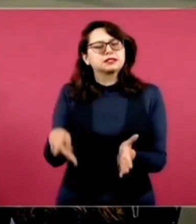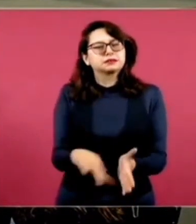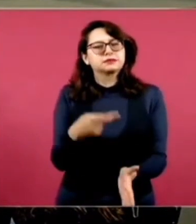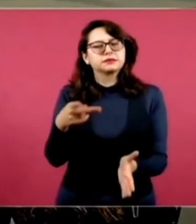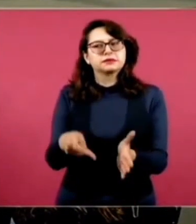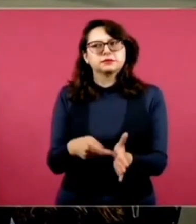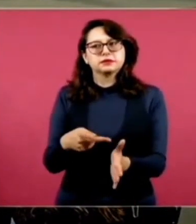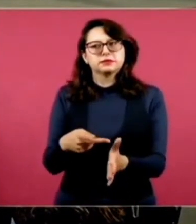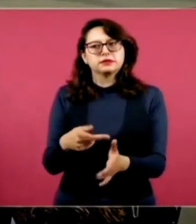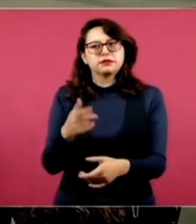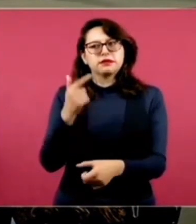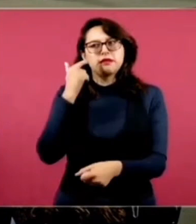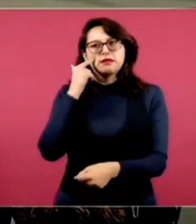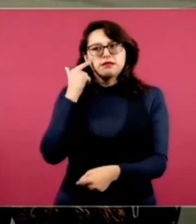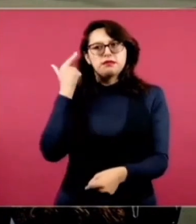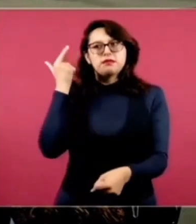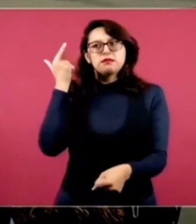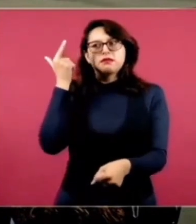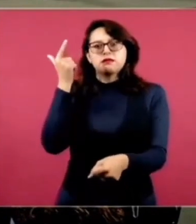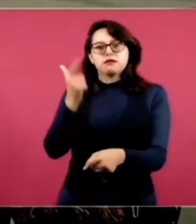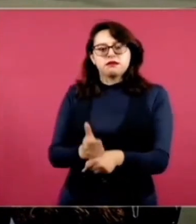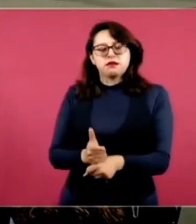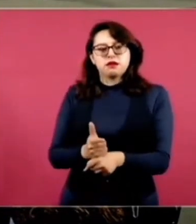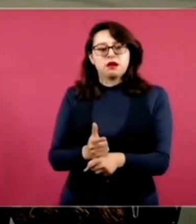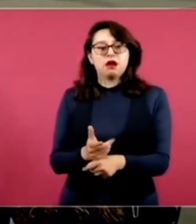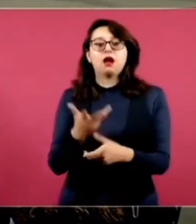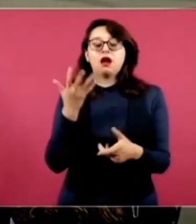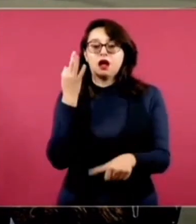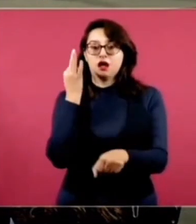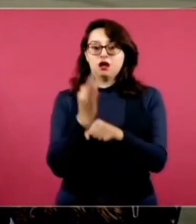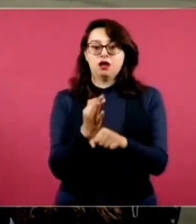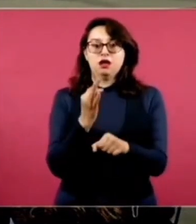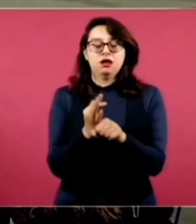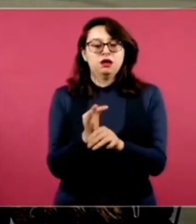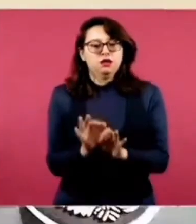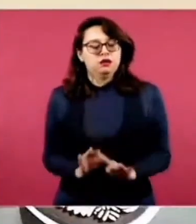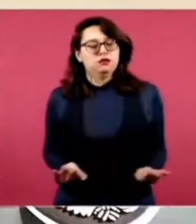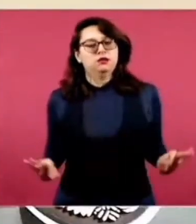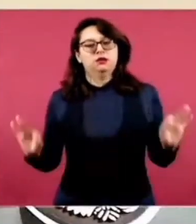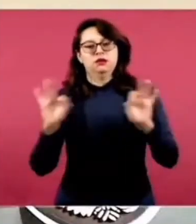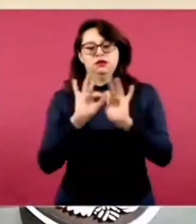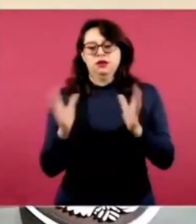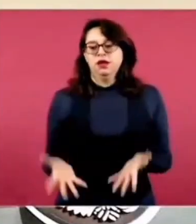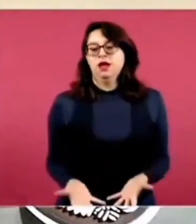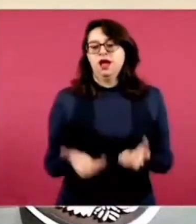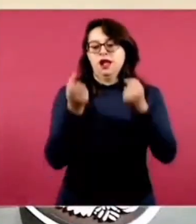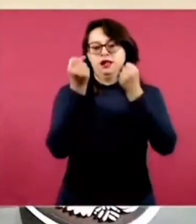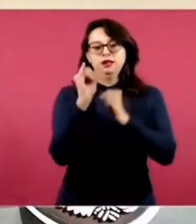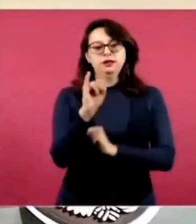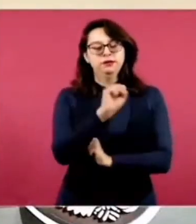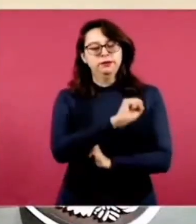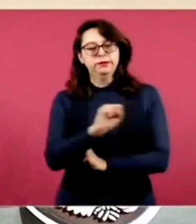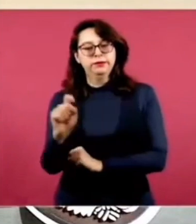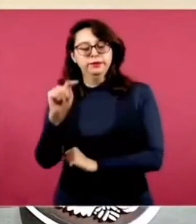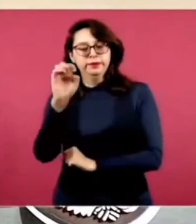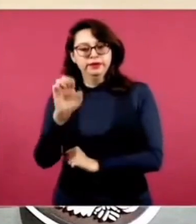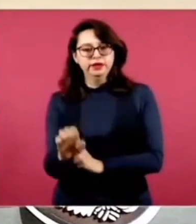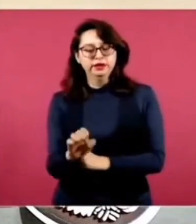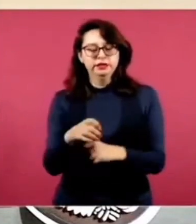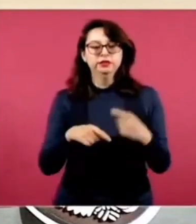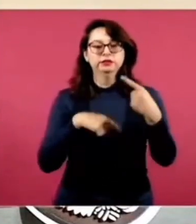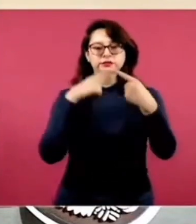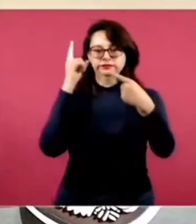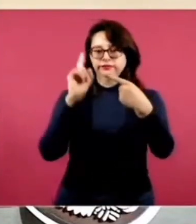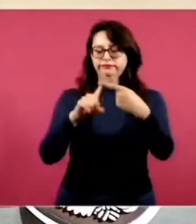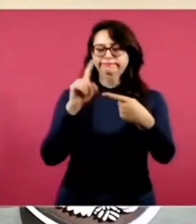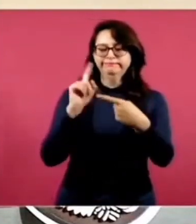detectamos en este proceso de nacionalización fueron las siguientes. La privatización